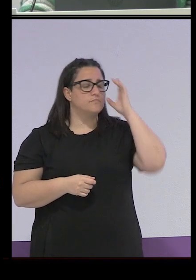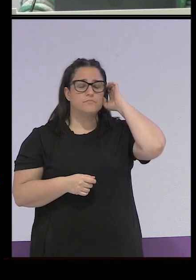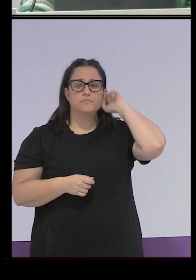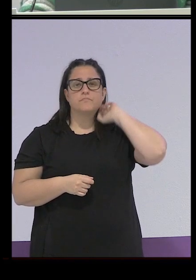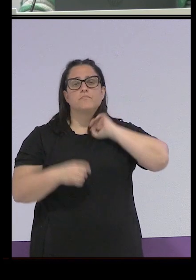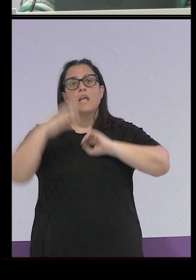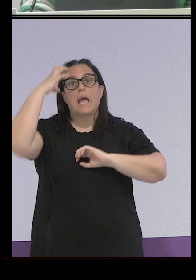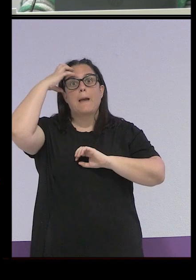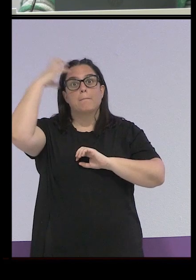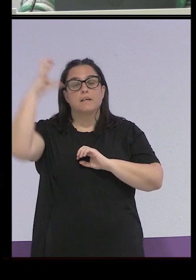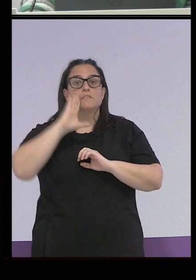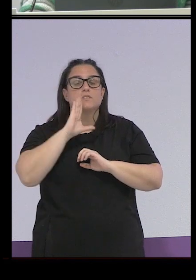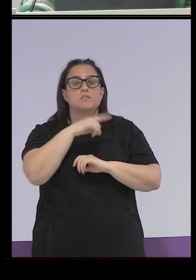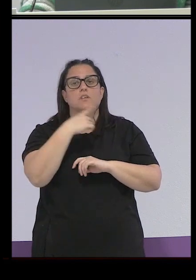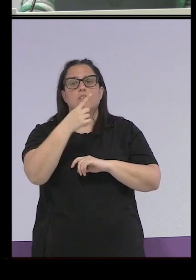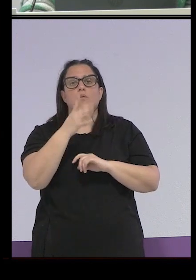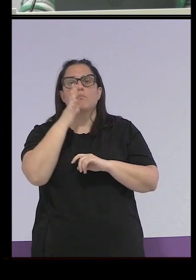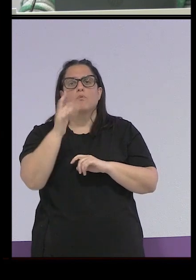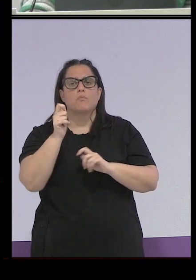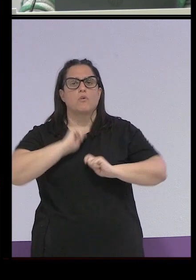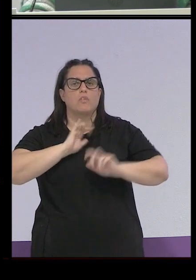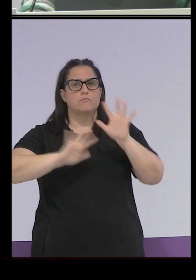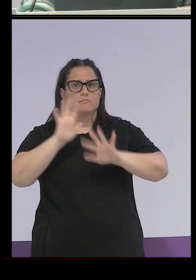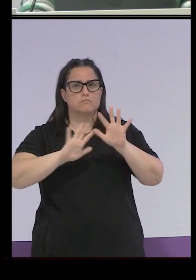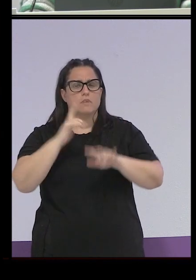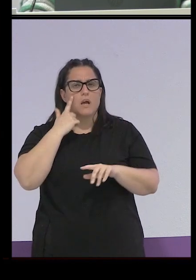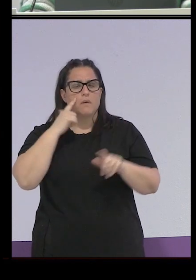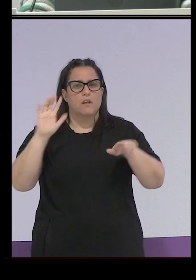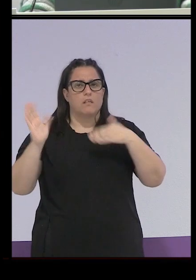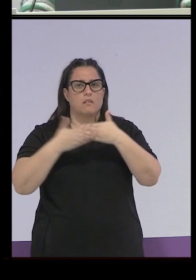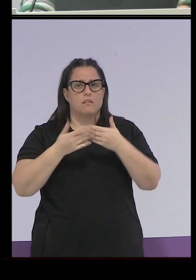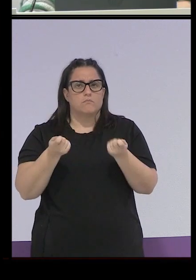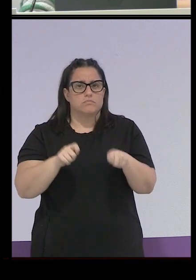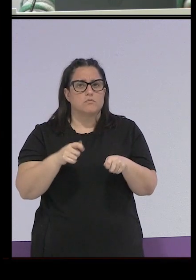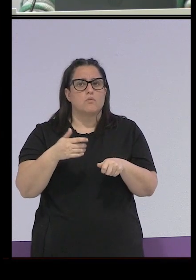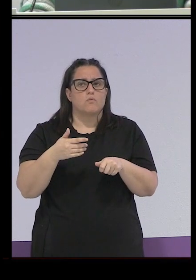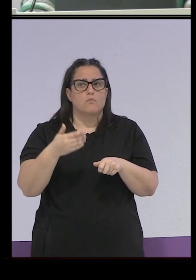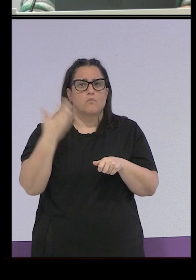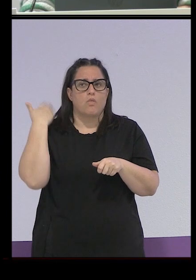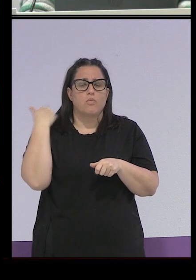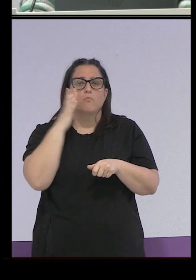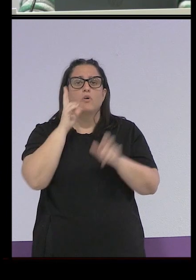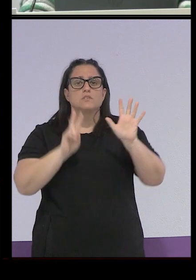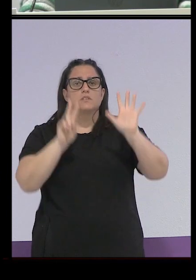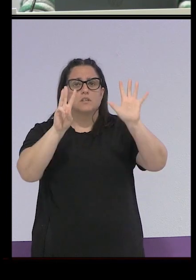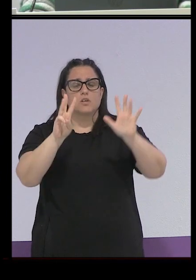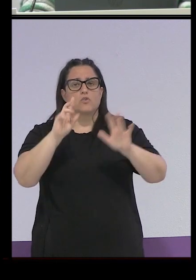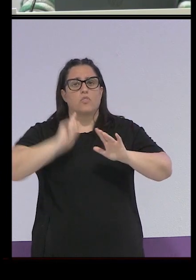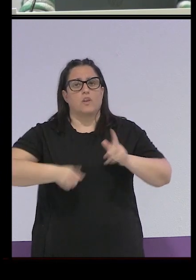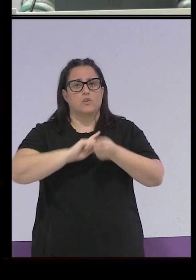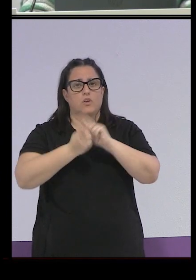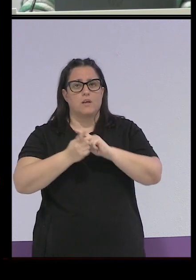el patronato como os digo hay también un poco de confusión por cuando se cierra porque desde el 78 ya cambian de director ponen a Jaime